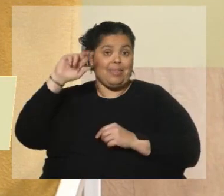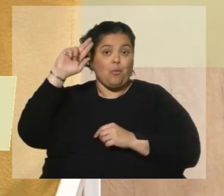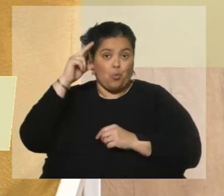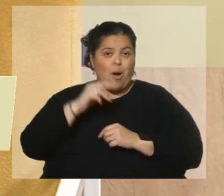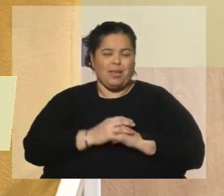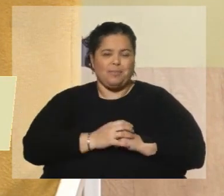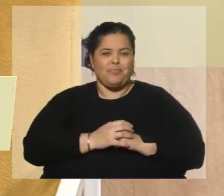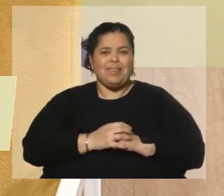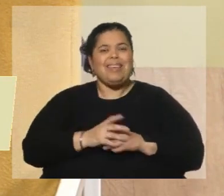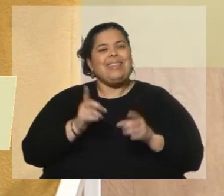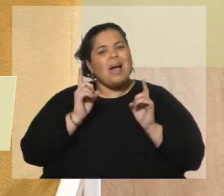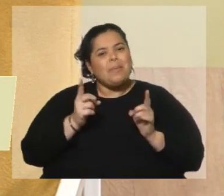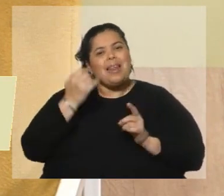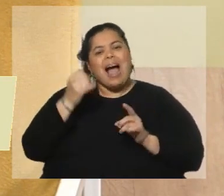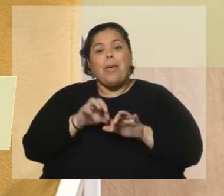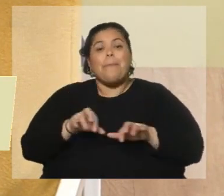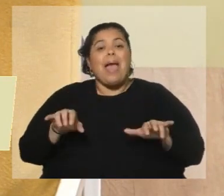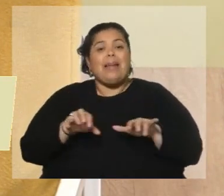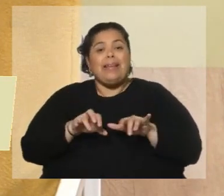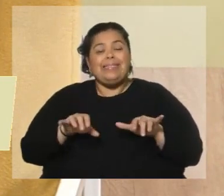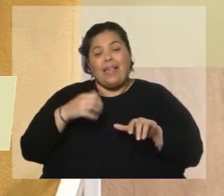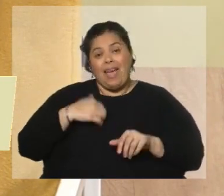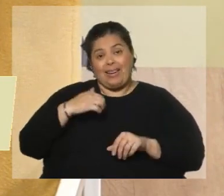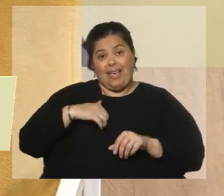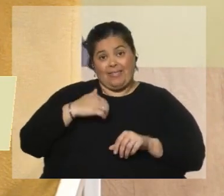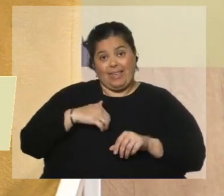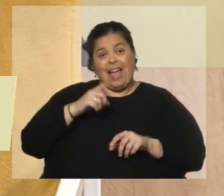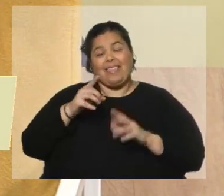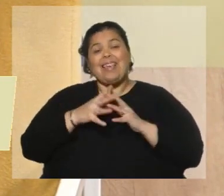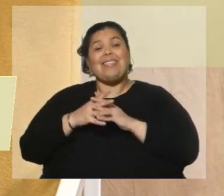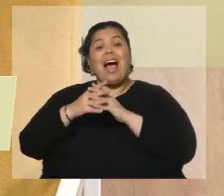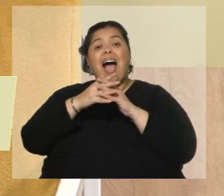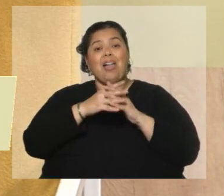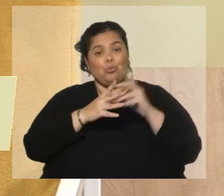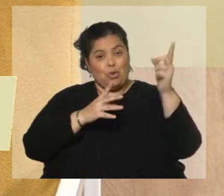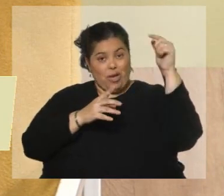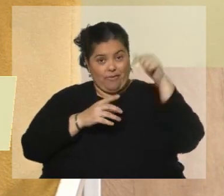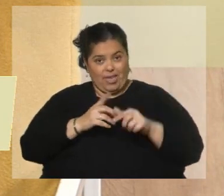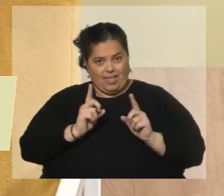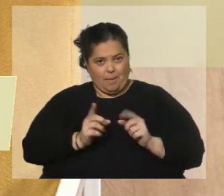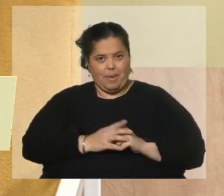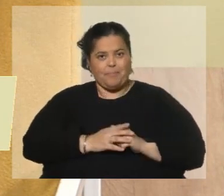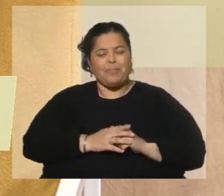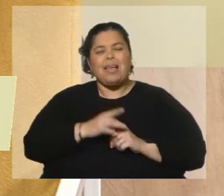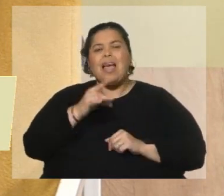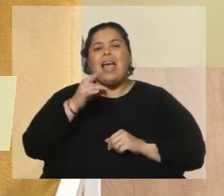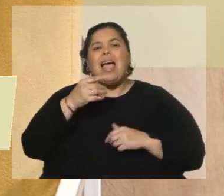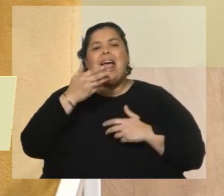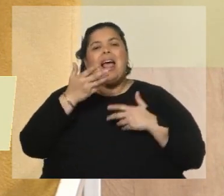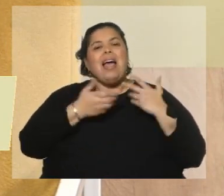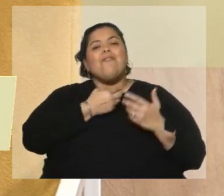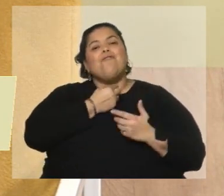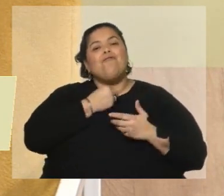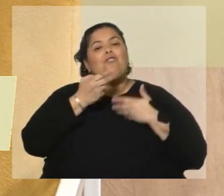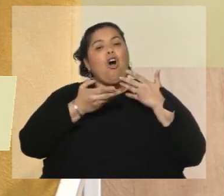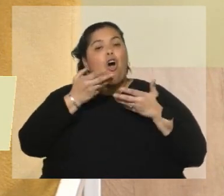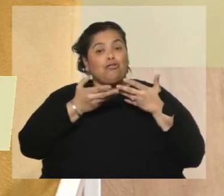Y después tenemos pianistas también de Argentina y de Estados Unidos de América. Las voces, como decís tú, hay una